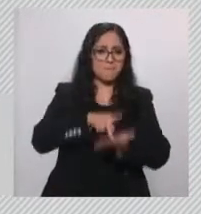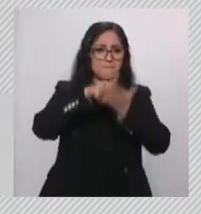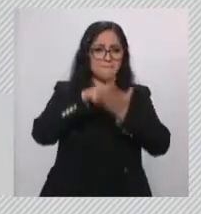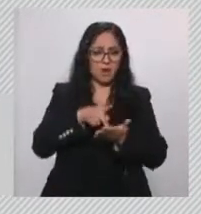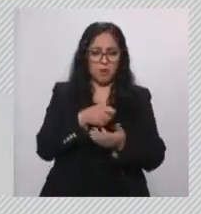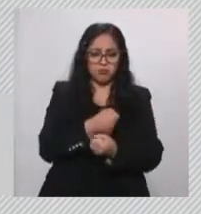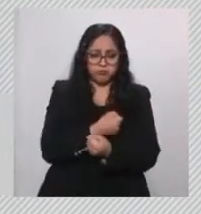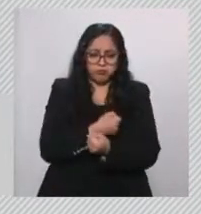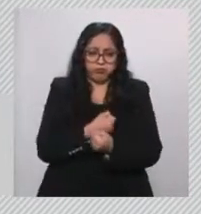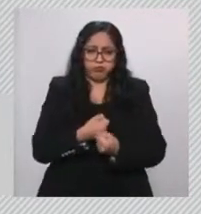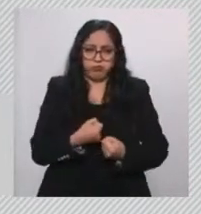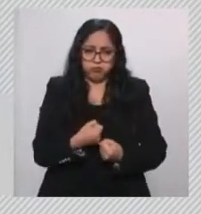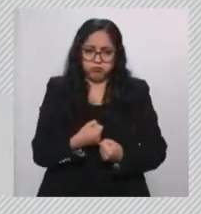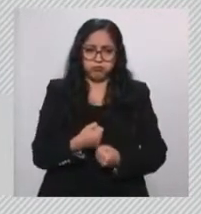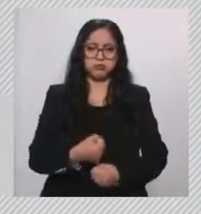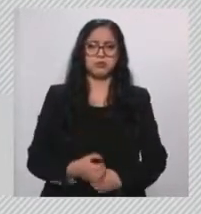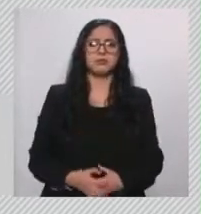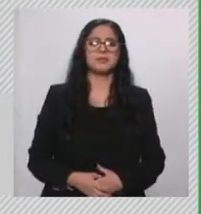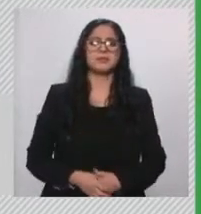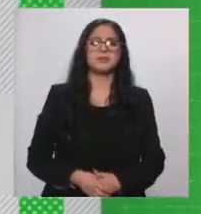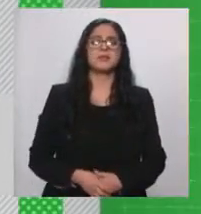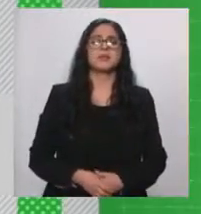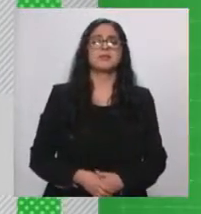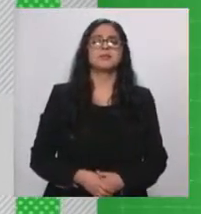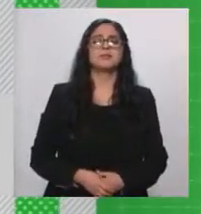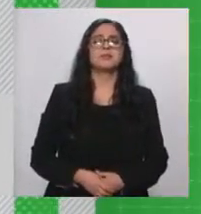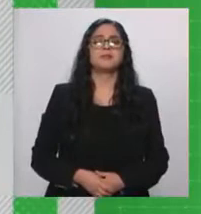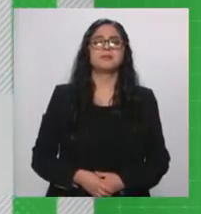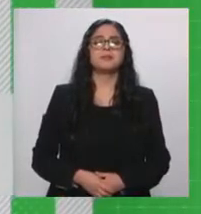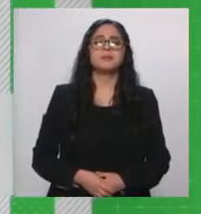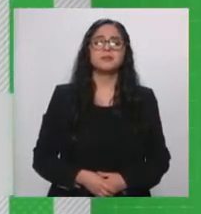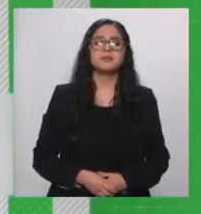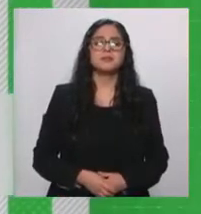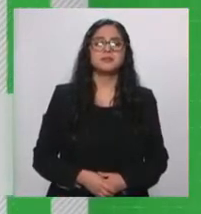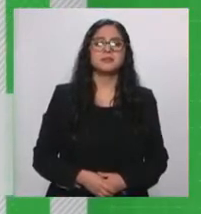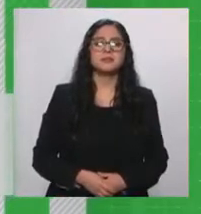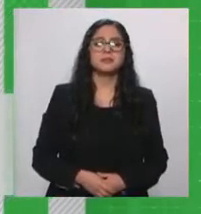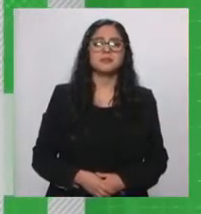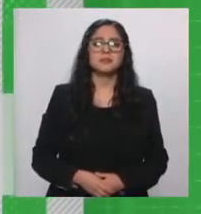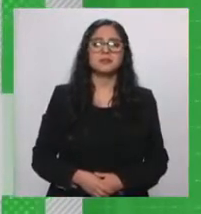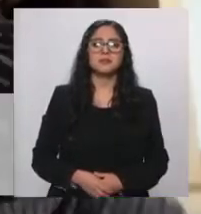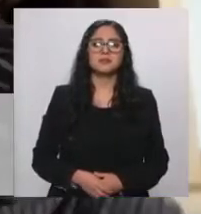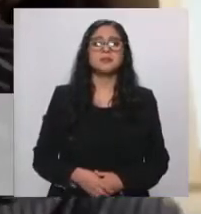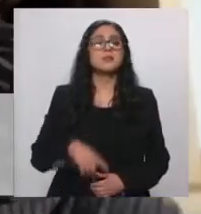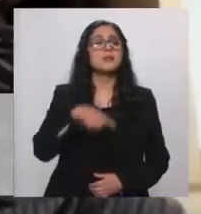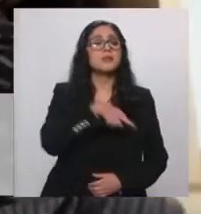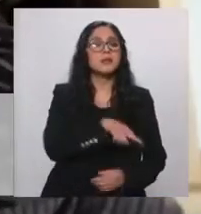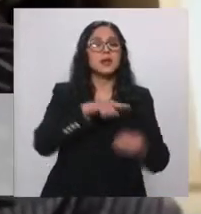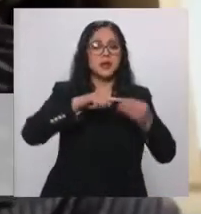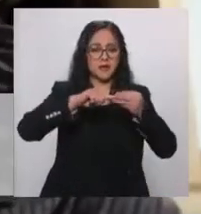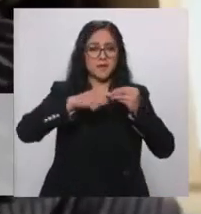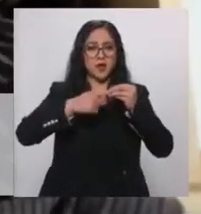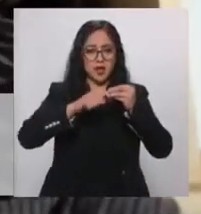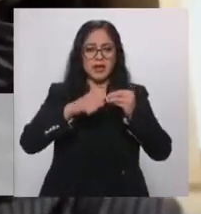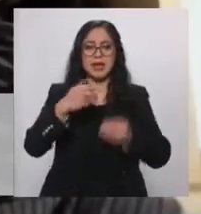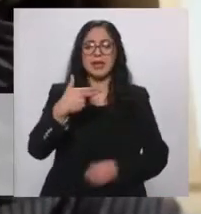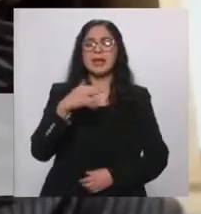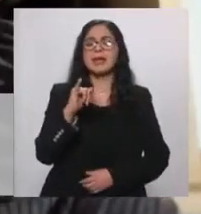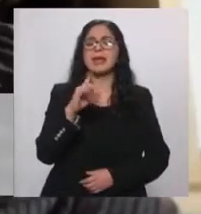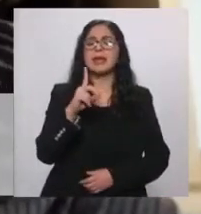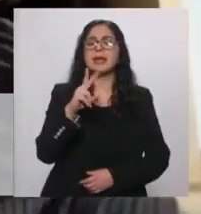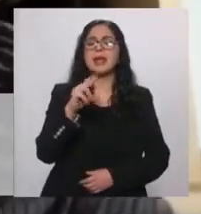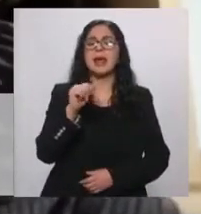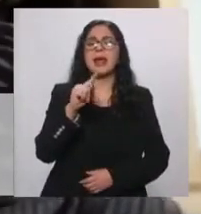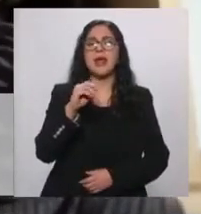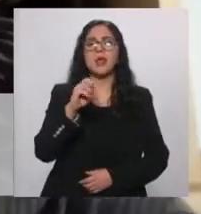volumen. Sí, los frijoles son ricos en hidratos de carbono, sí, pero